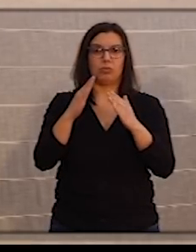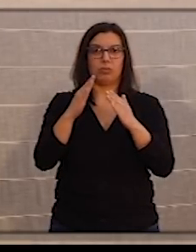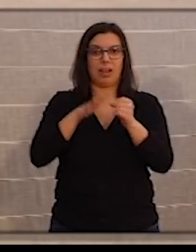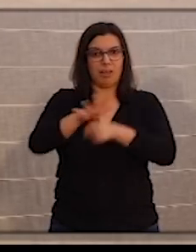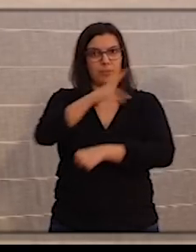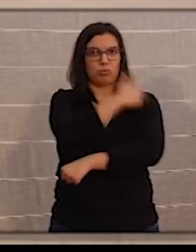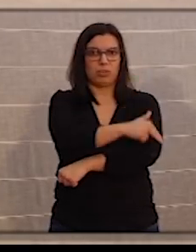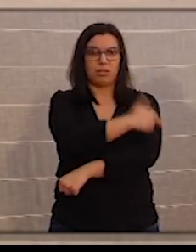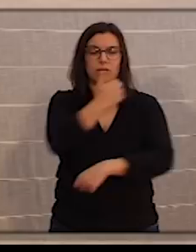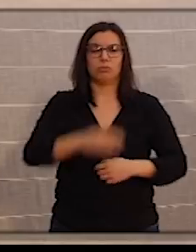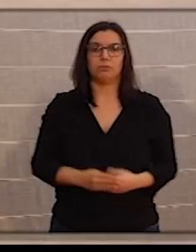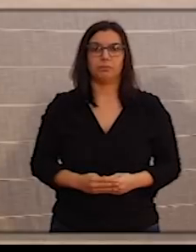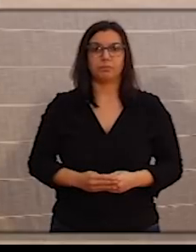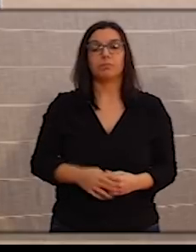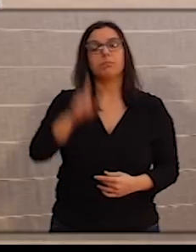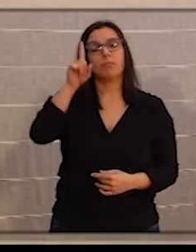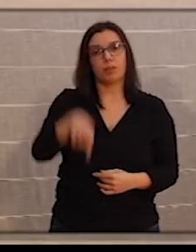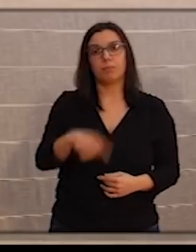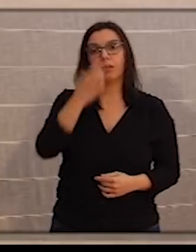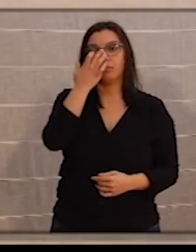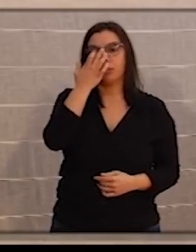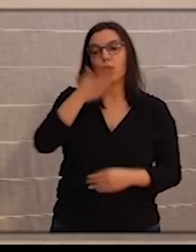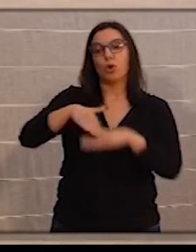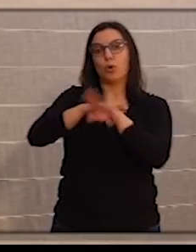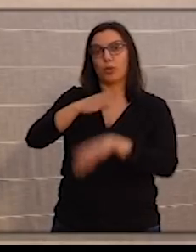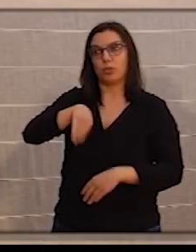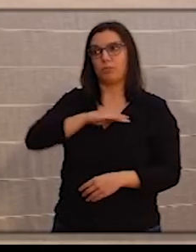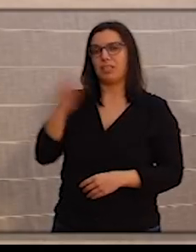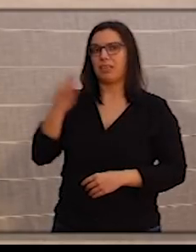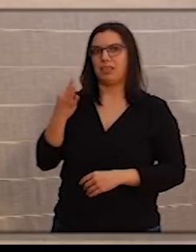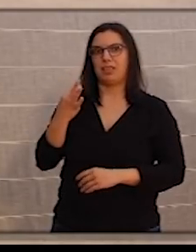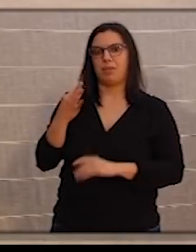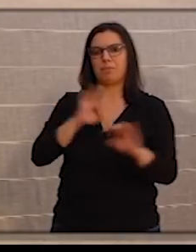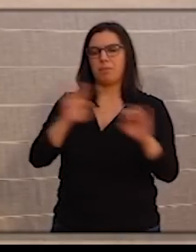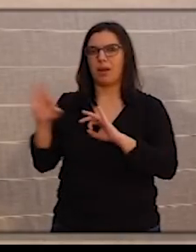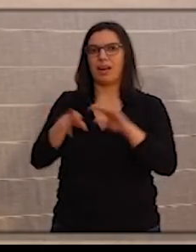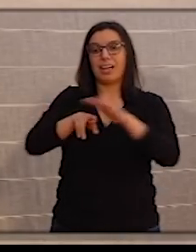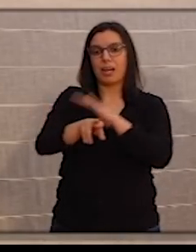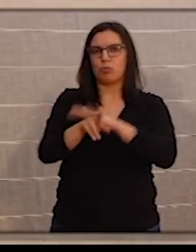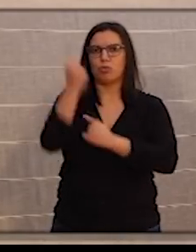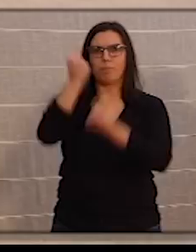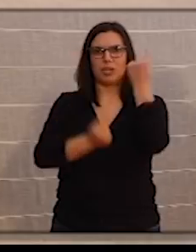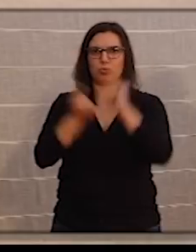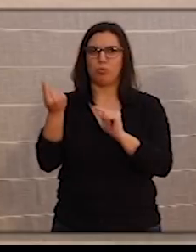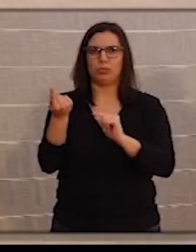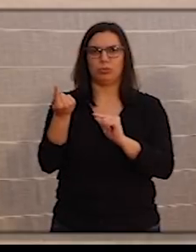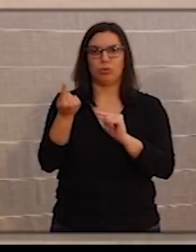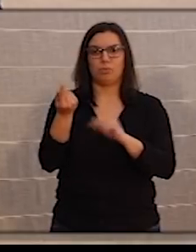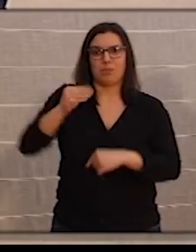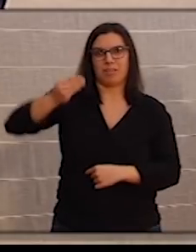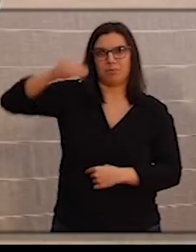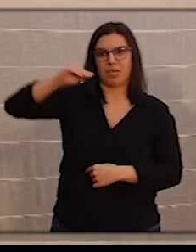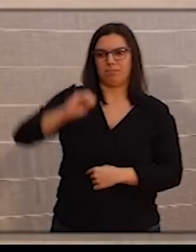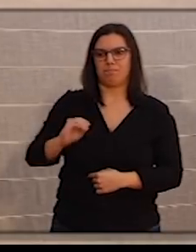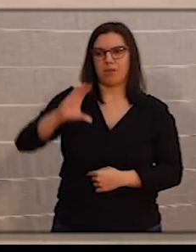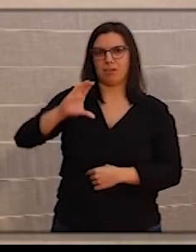También es oportuno articular desde el Gobierno de la Nación recursos presupuestarios adicionales para las